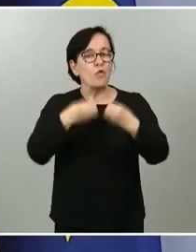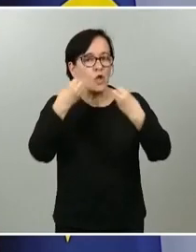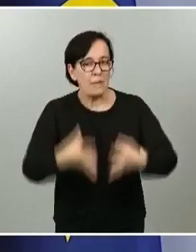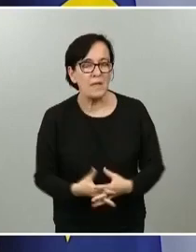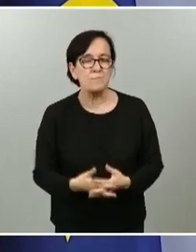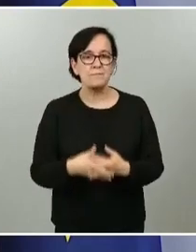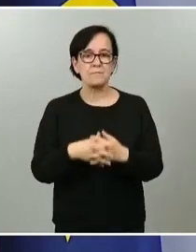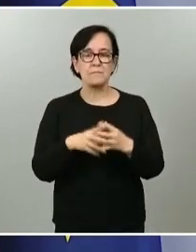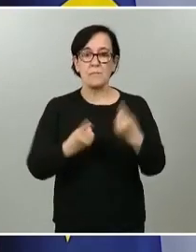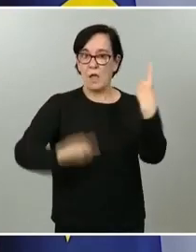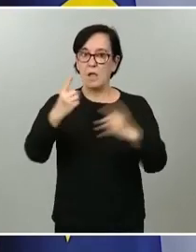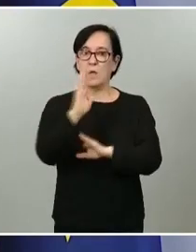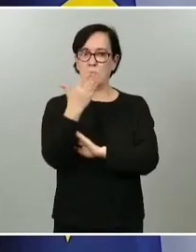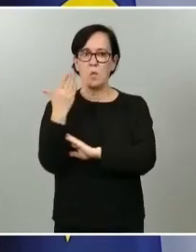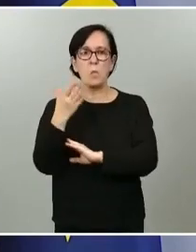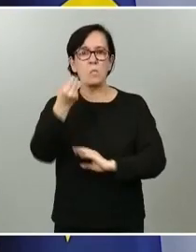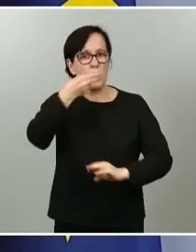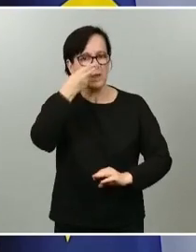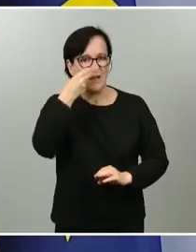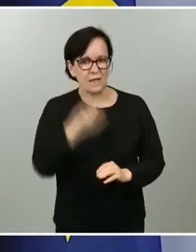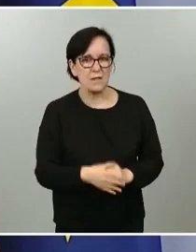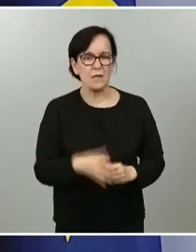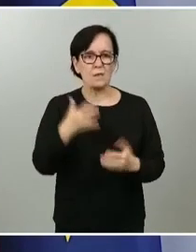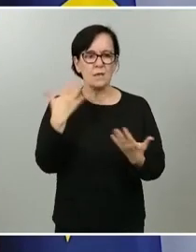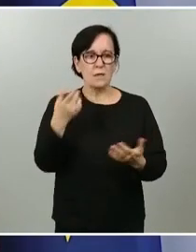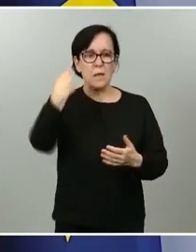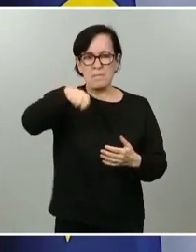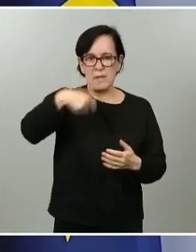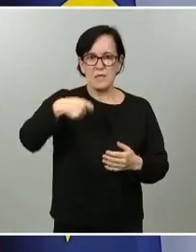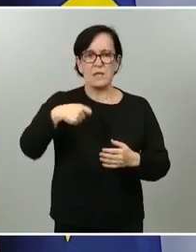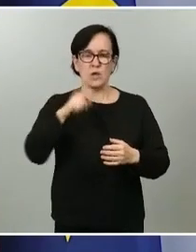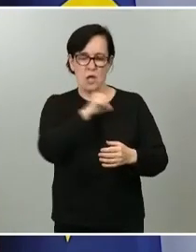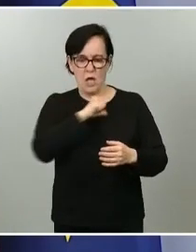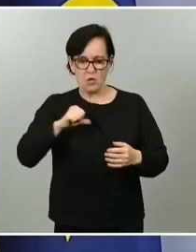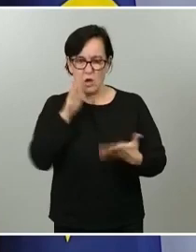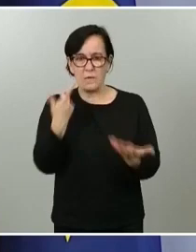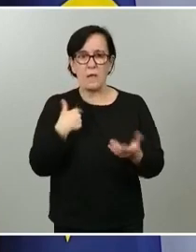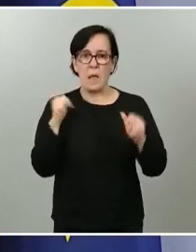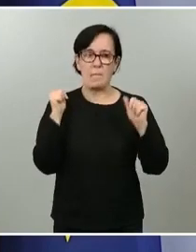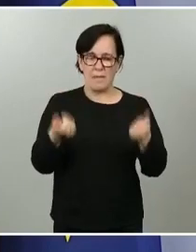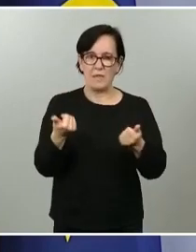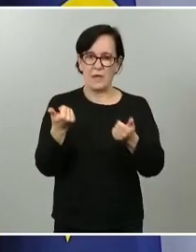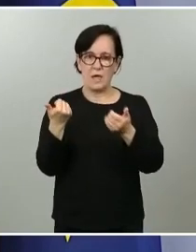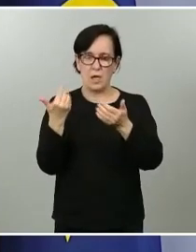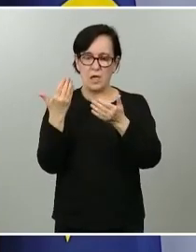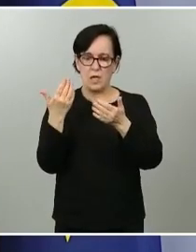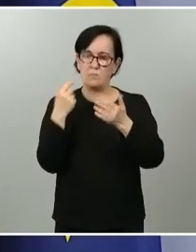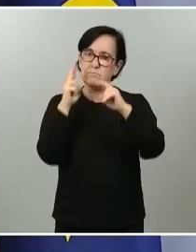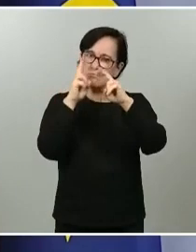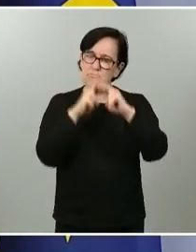muy interesantes de varios presidentes autonómicos que vamos a estudiar. a empezar a estudiar mañana mismo en el